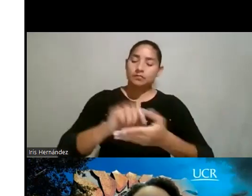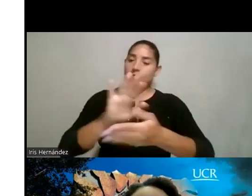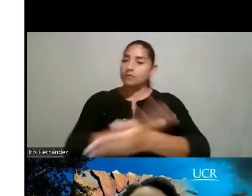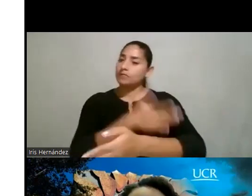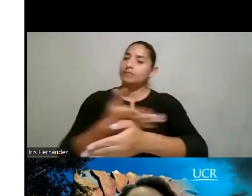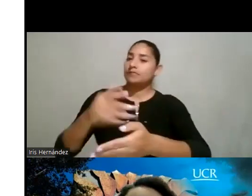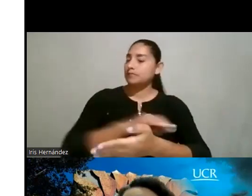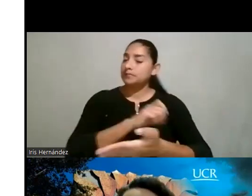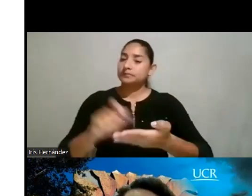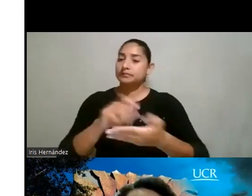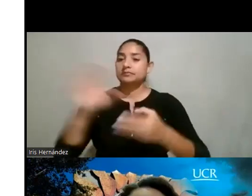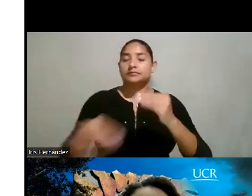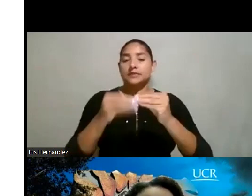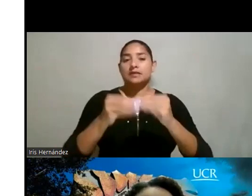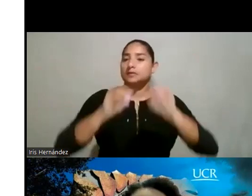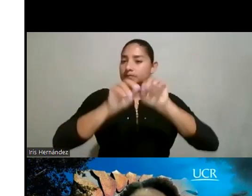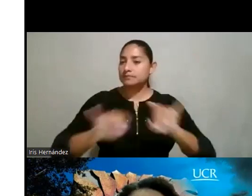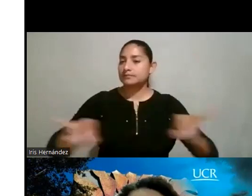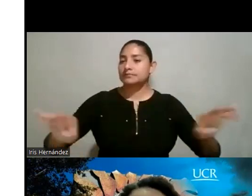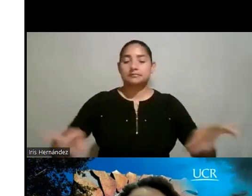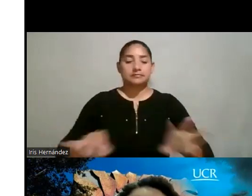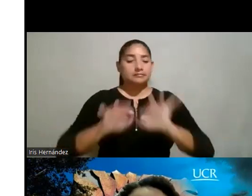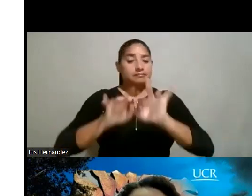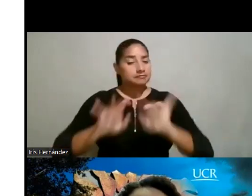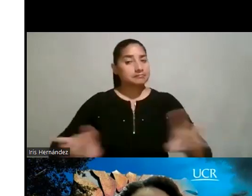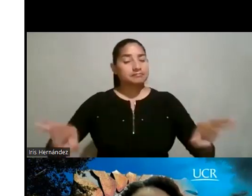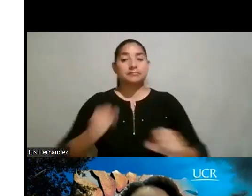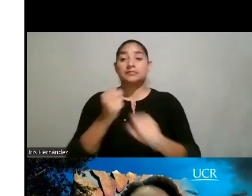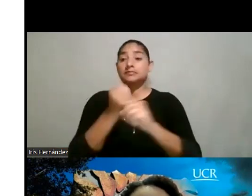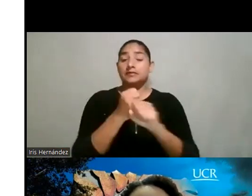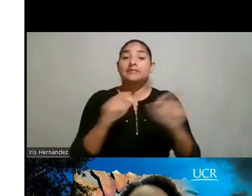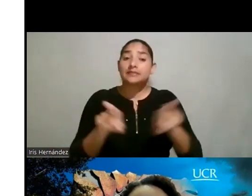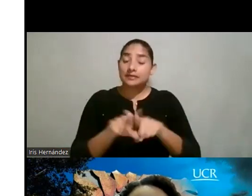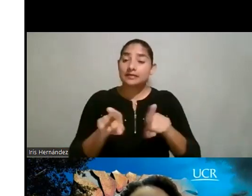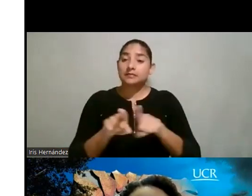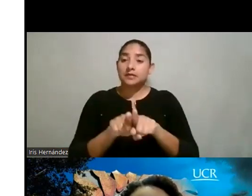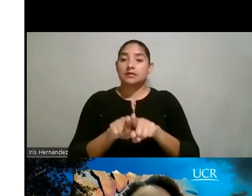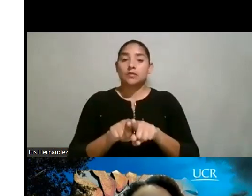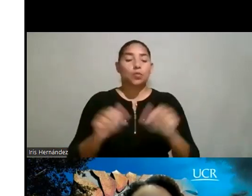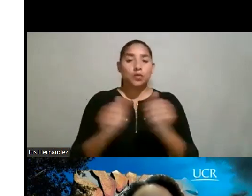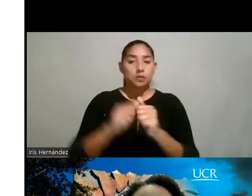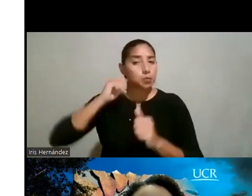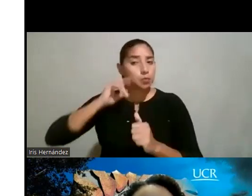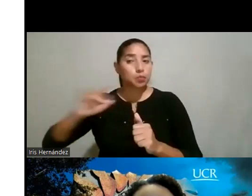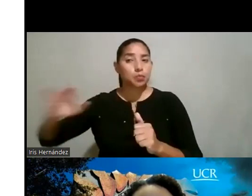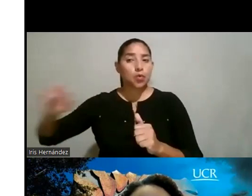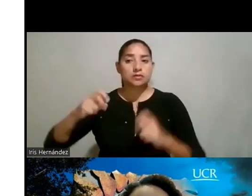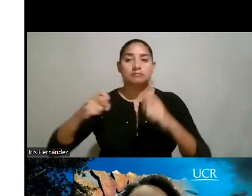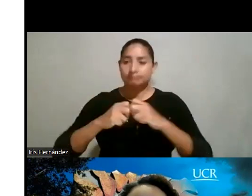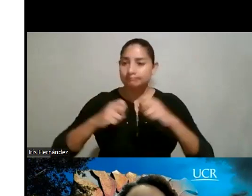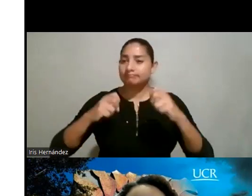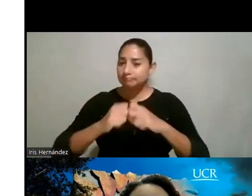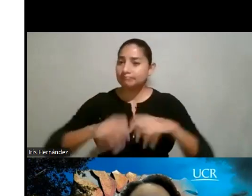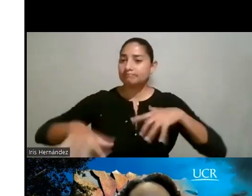es pianista, y trabaja con música, pues, electrónica y